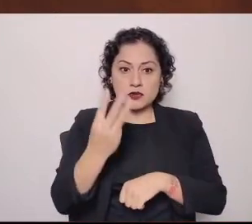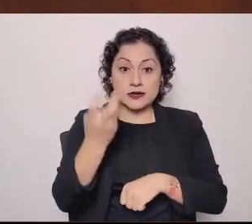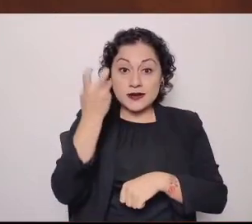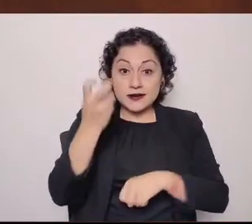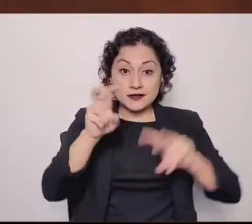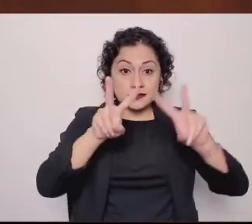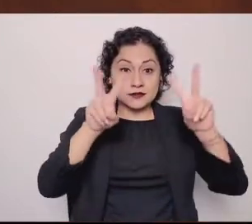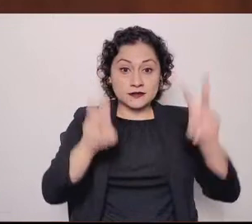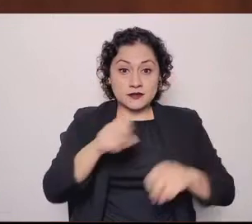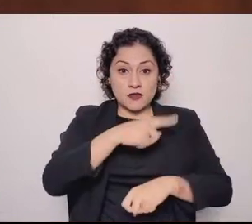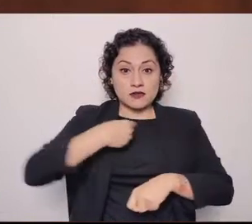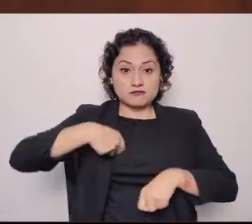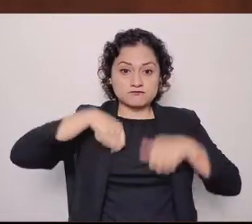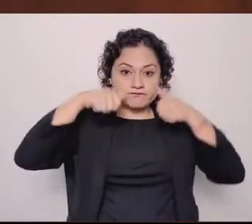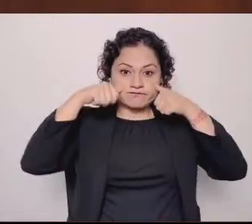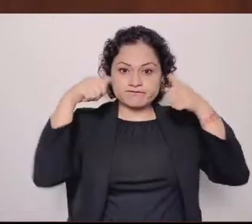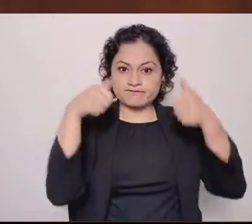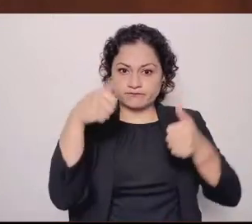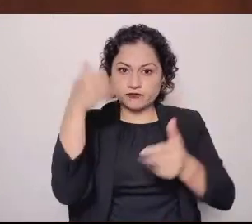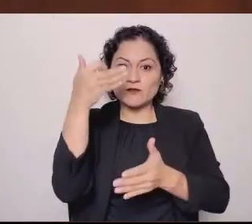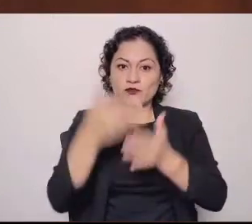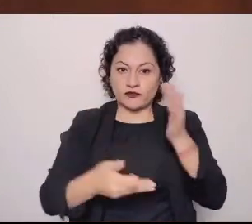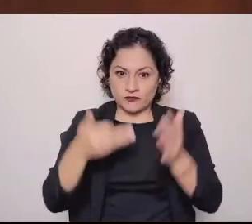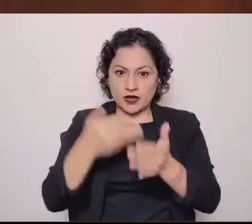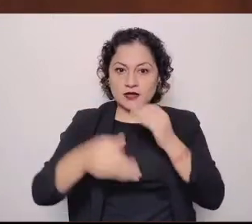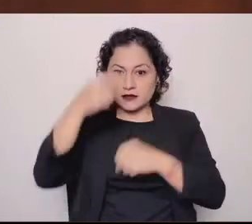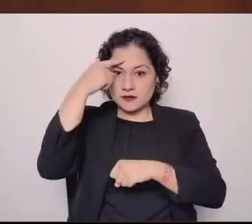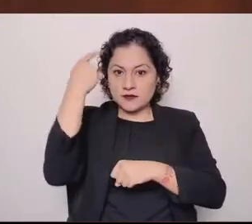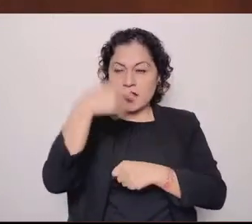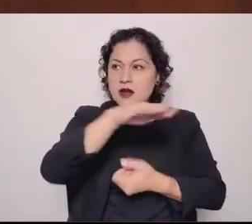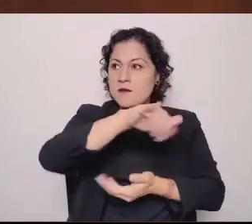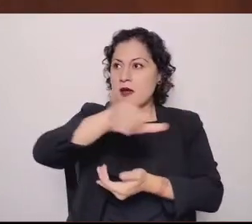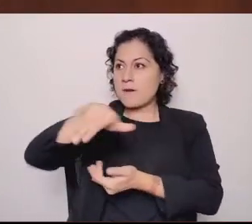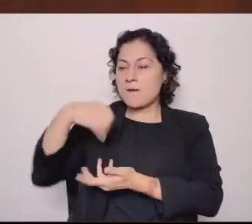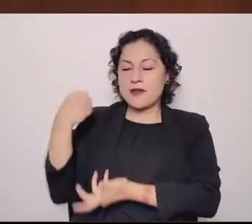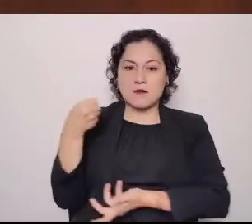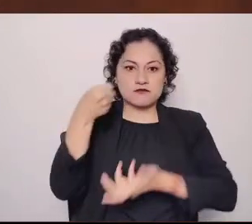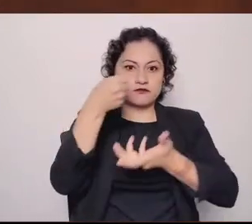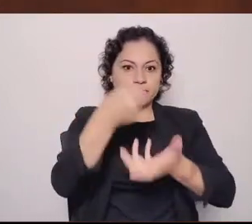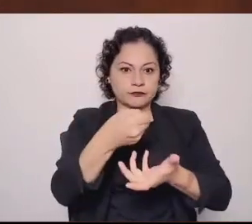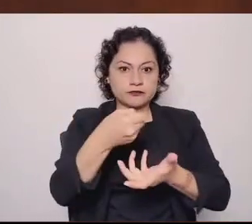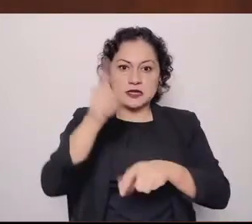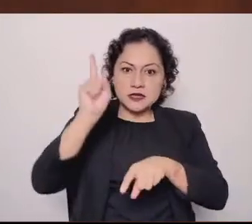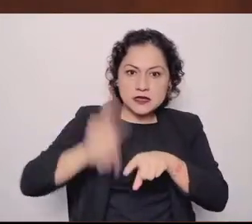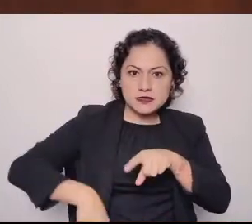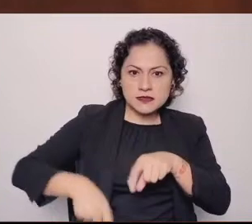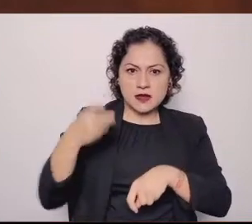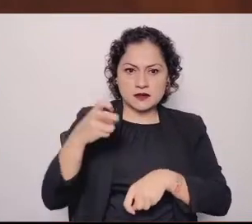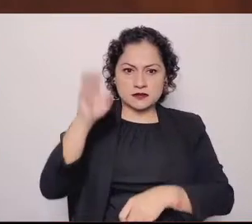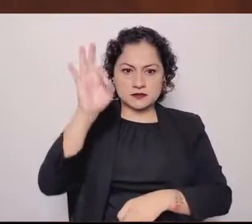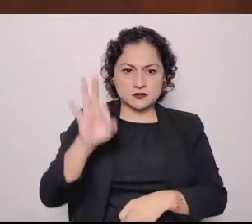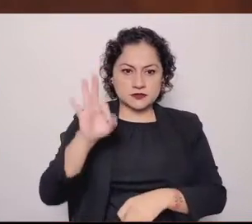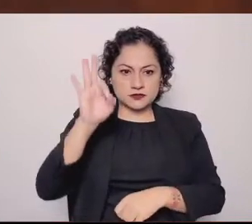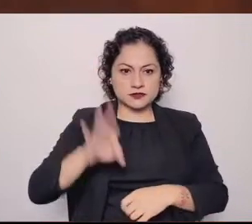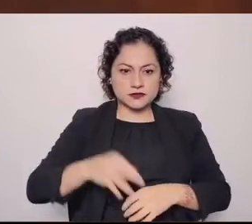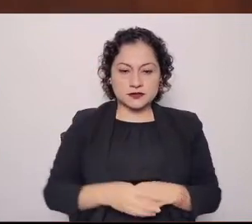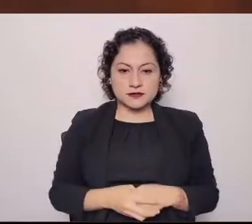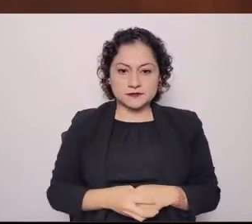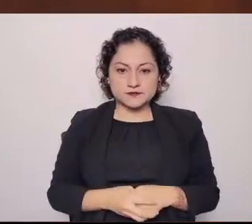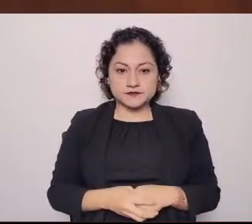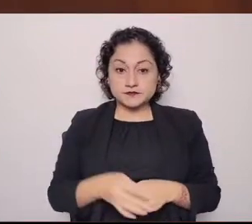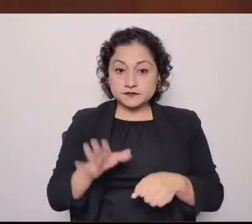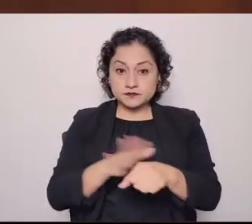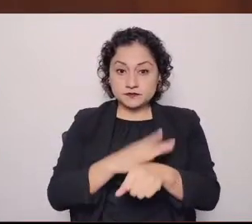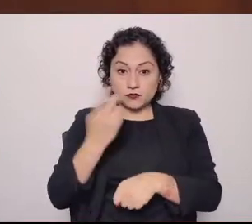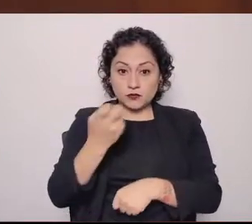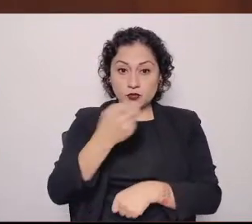condiciones de inversión para salir de esta estadística, por lo que nosotros consideramos que